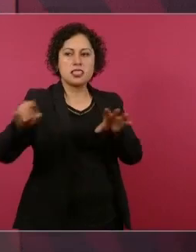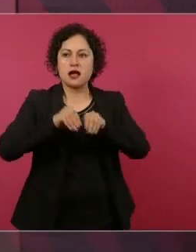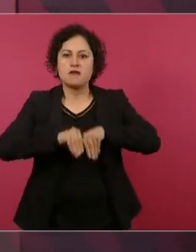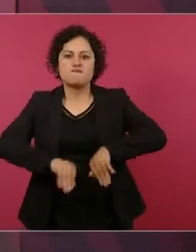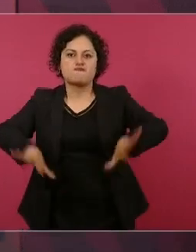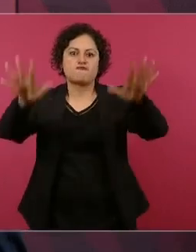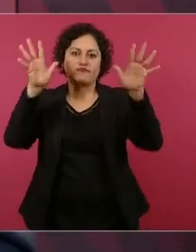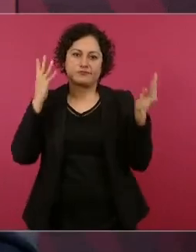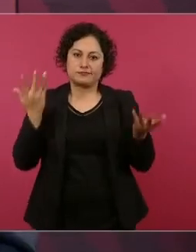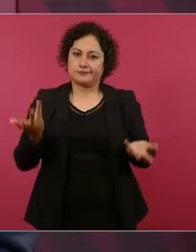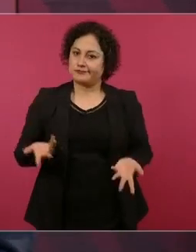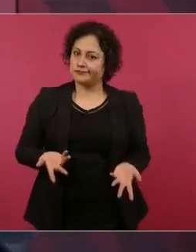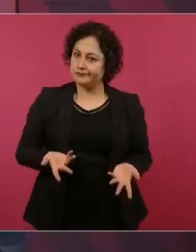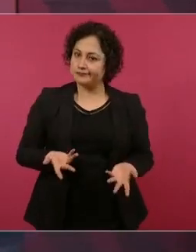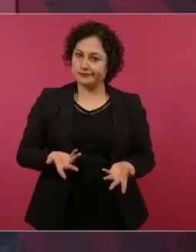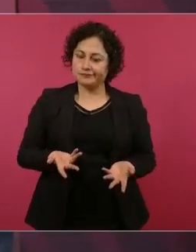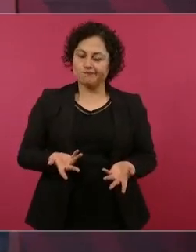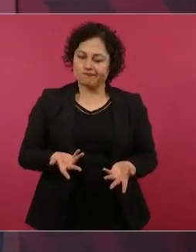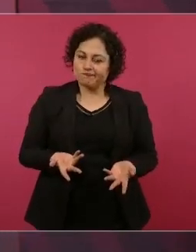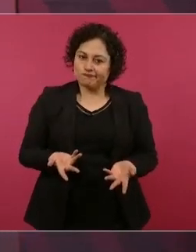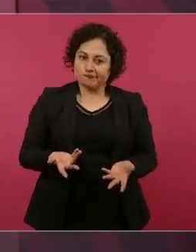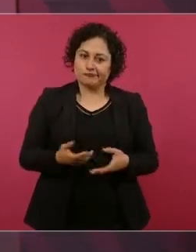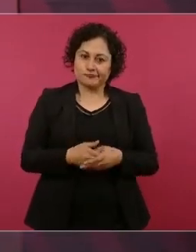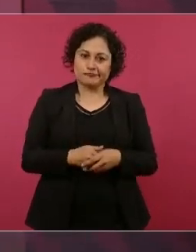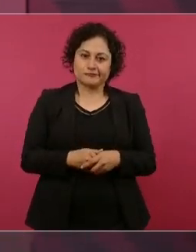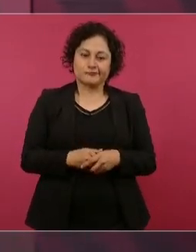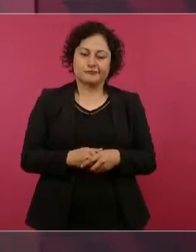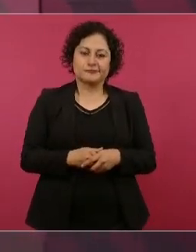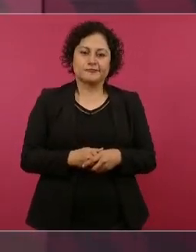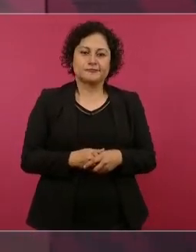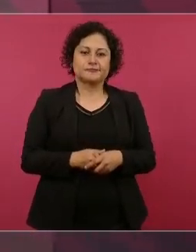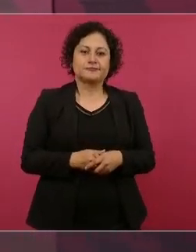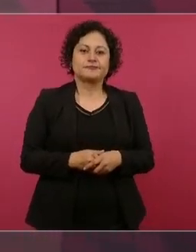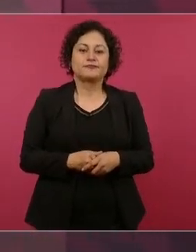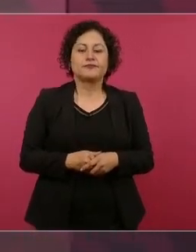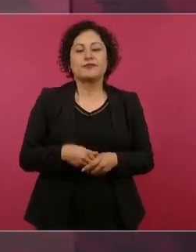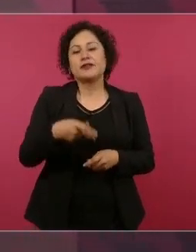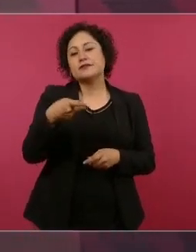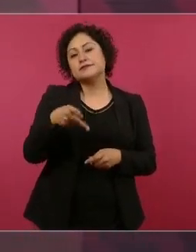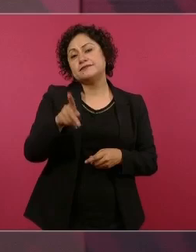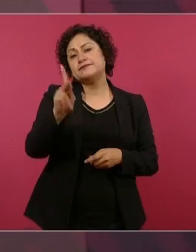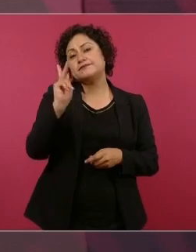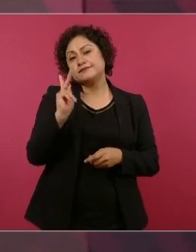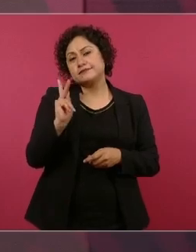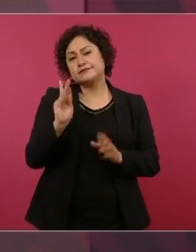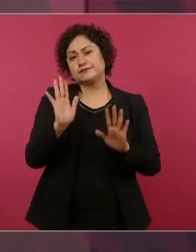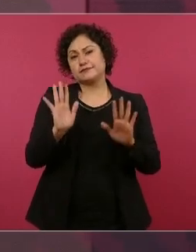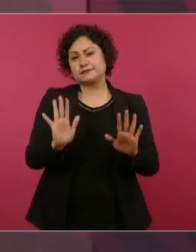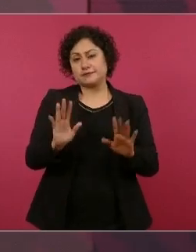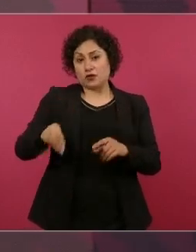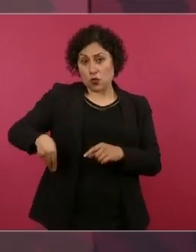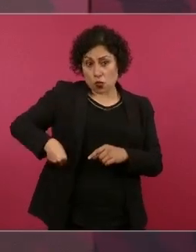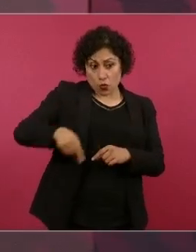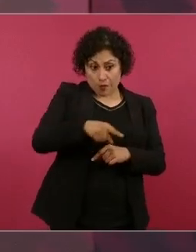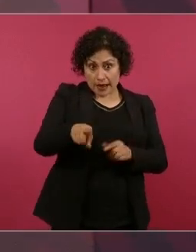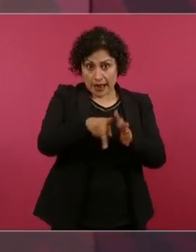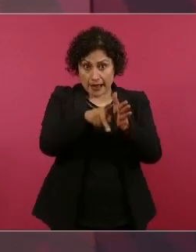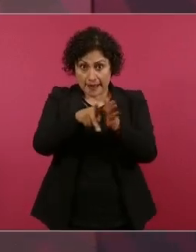también no culpemos a la prensa. Es que